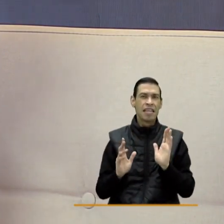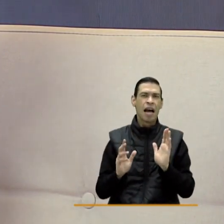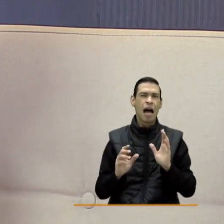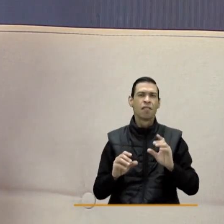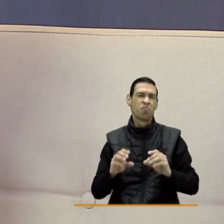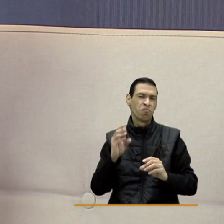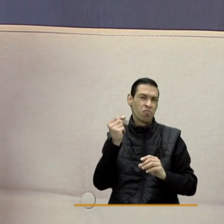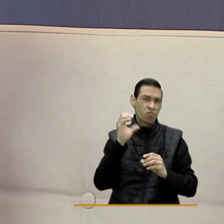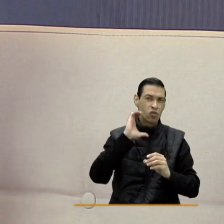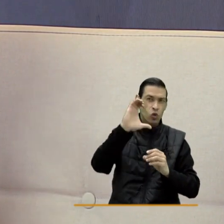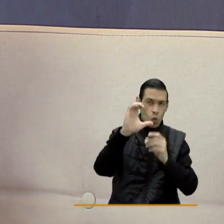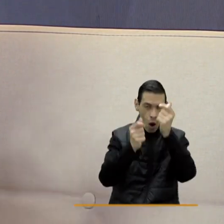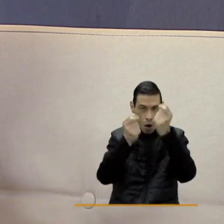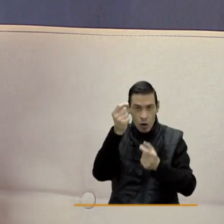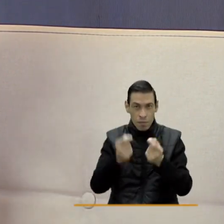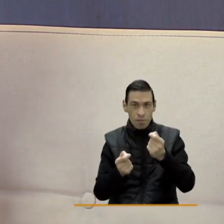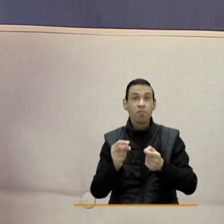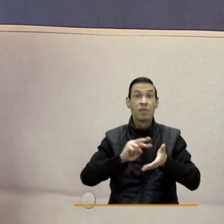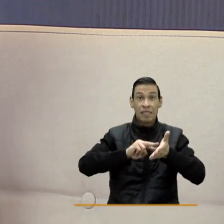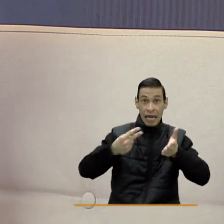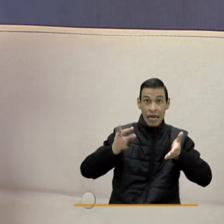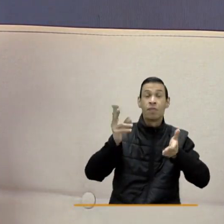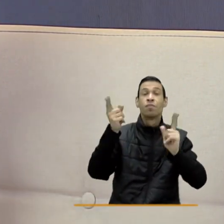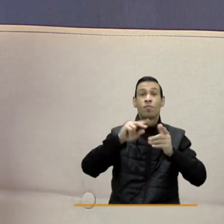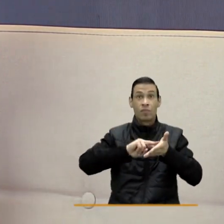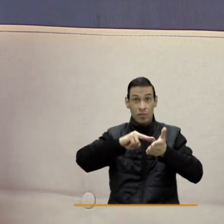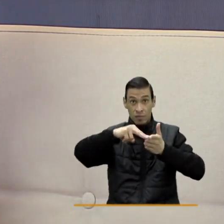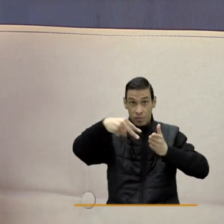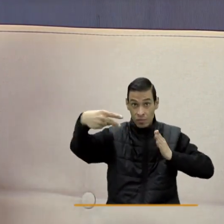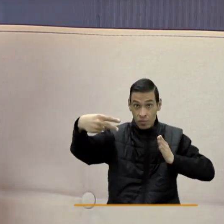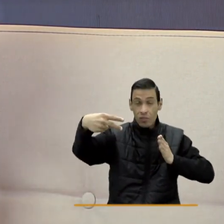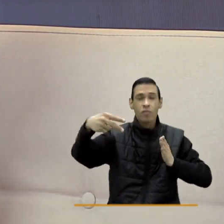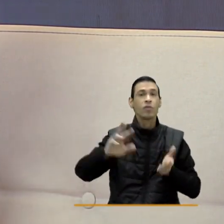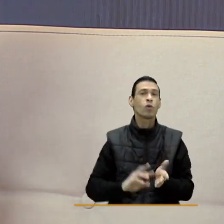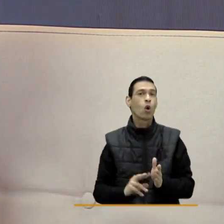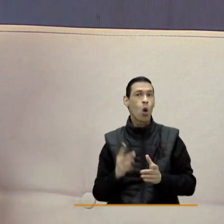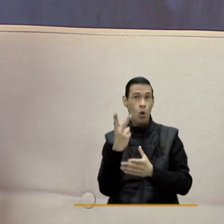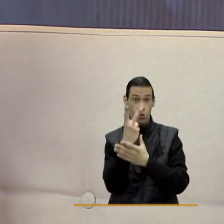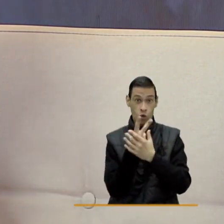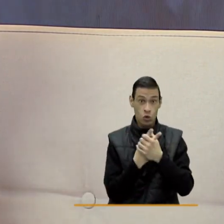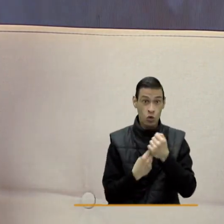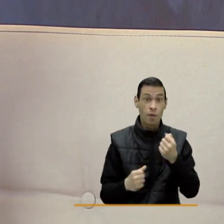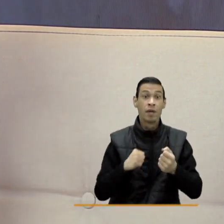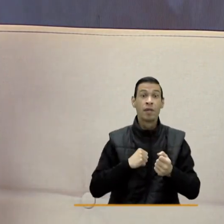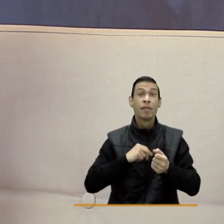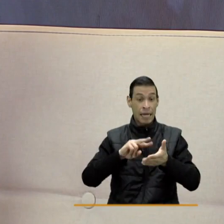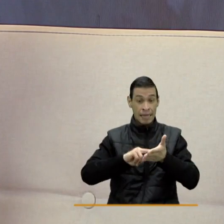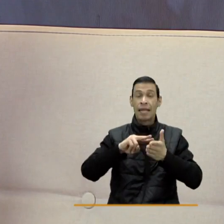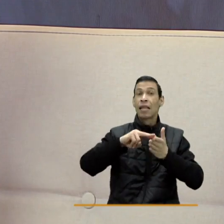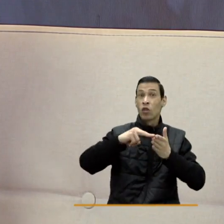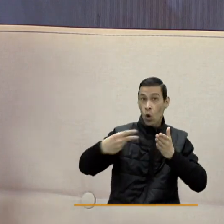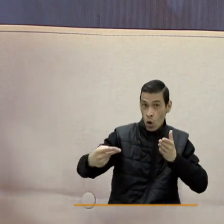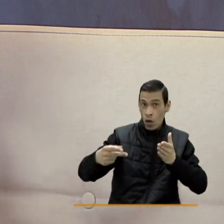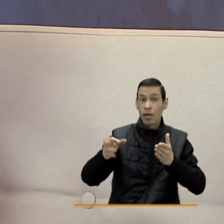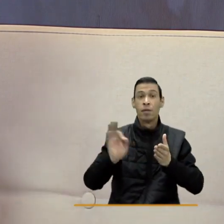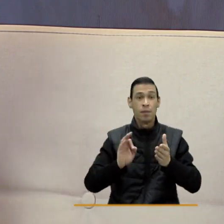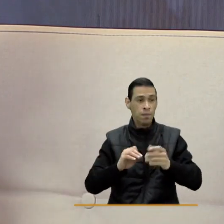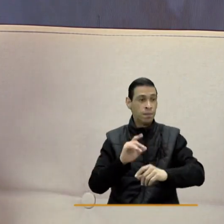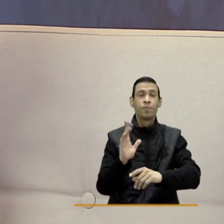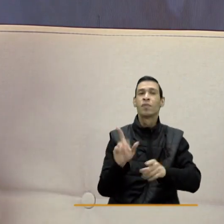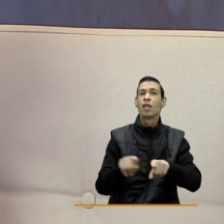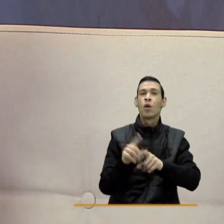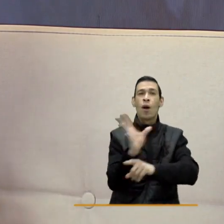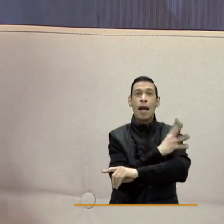programas de nómina, tanto técnicos como tecnólogos. Hay programas de tecnología en gestión del talento humano y